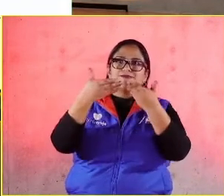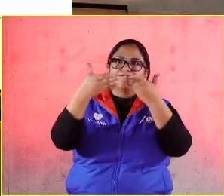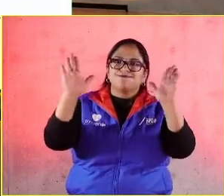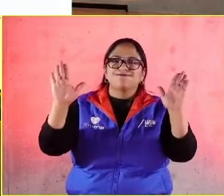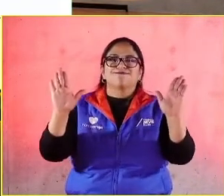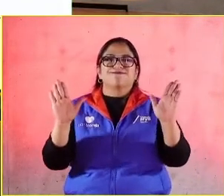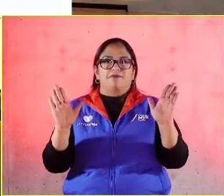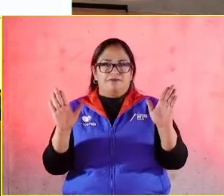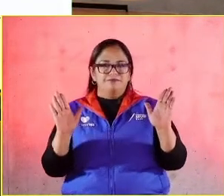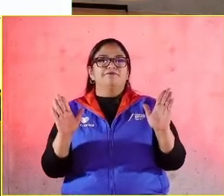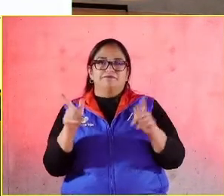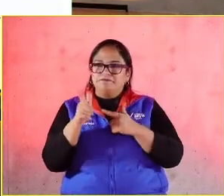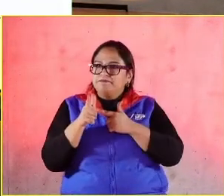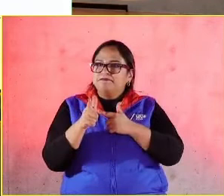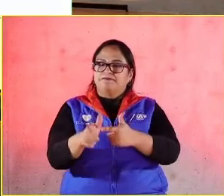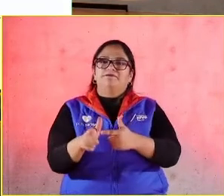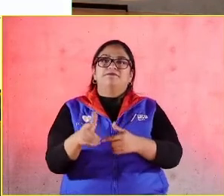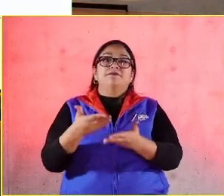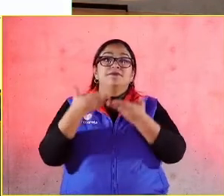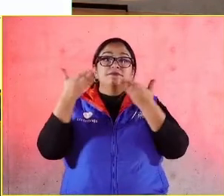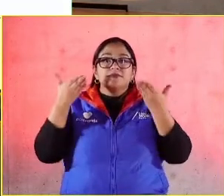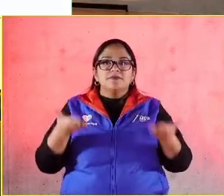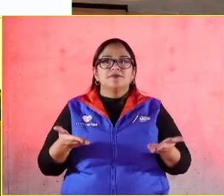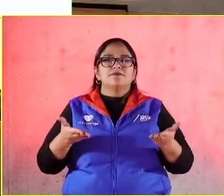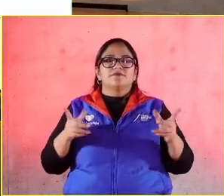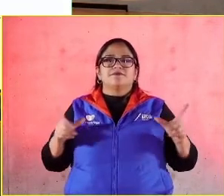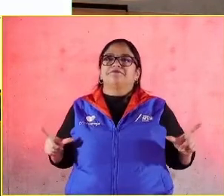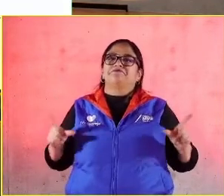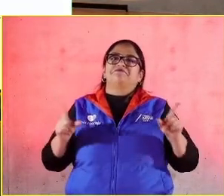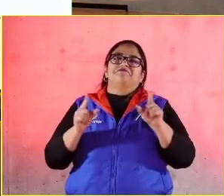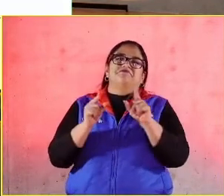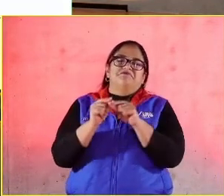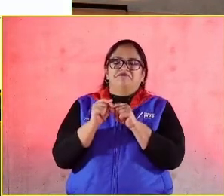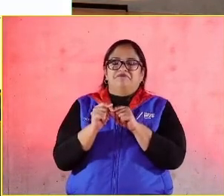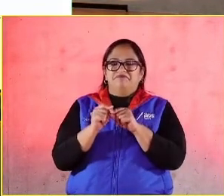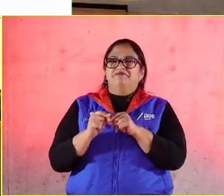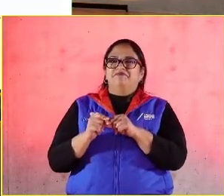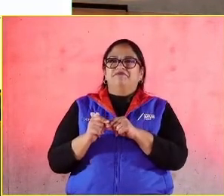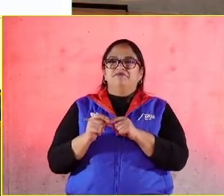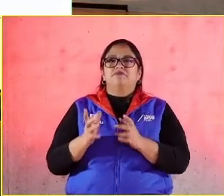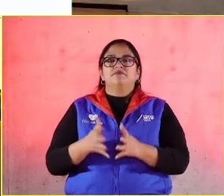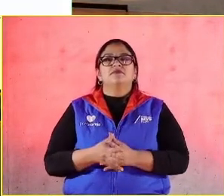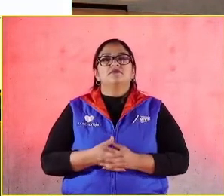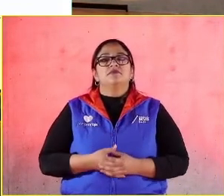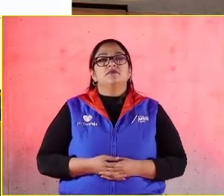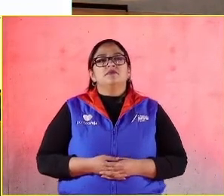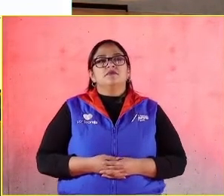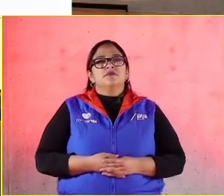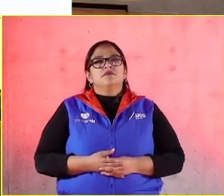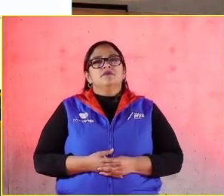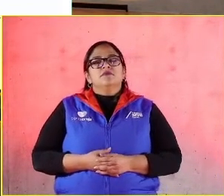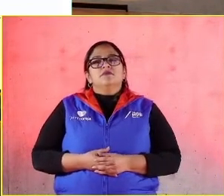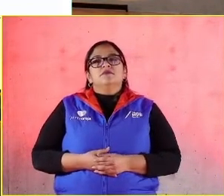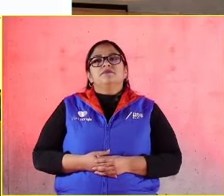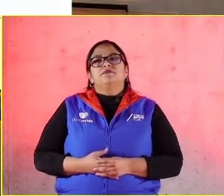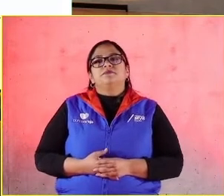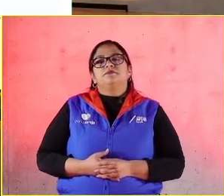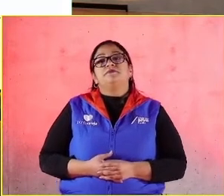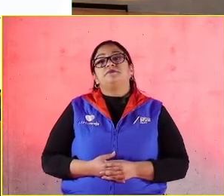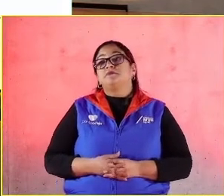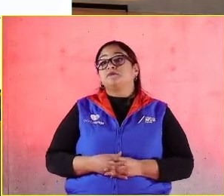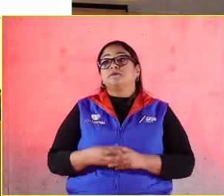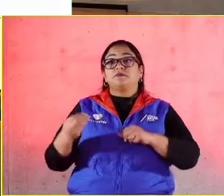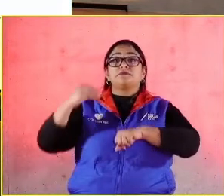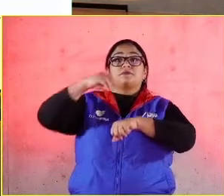una continuación y ahora también un cierre en esta perspectiva. Además de